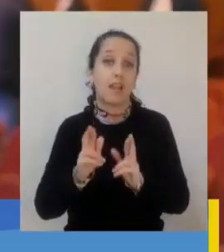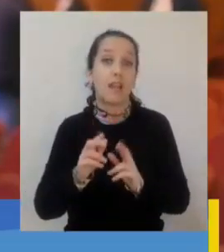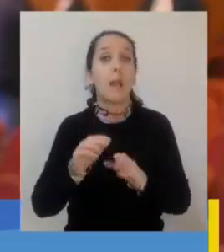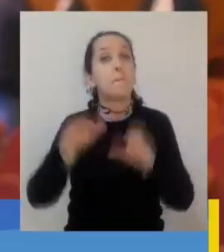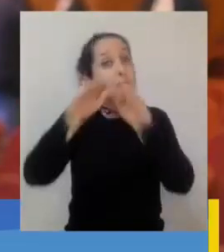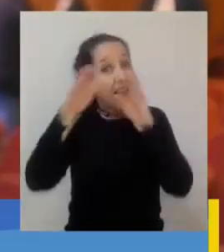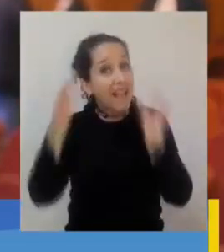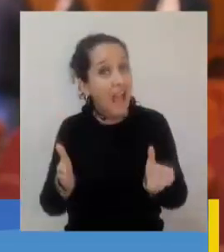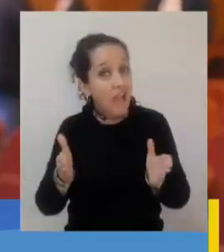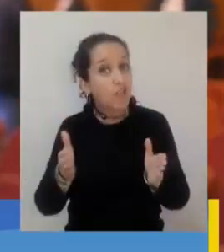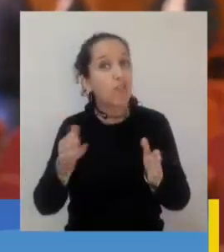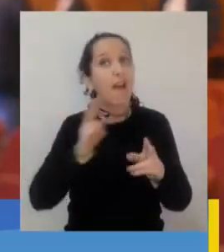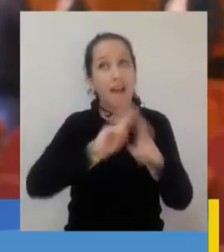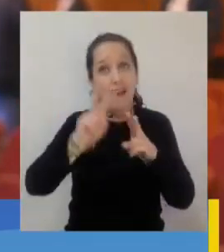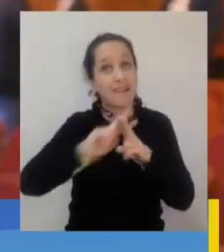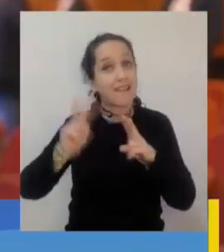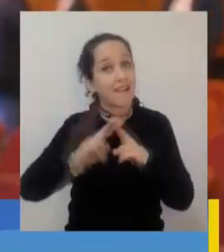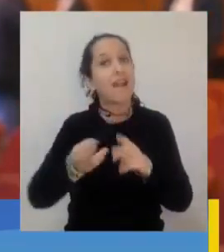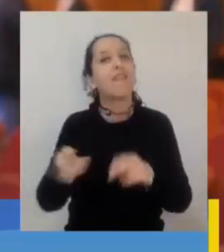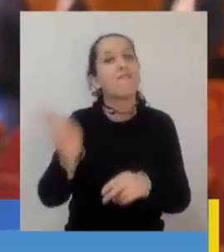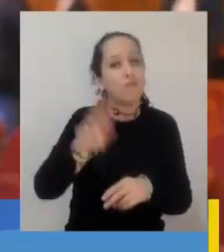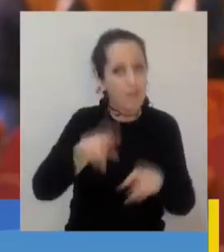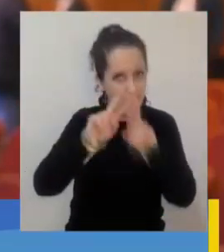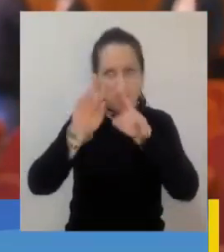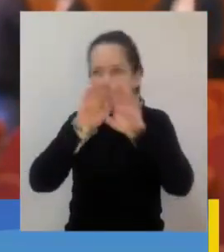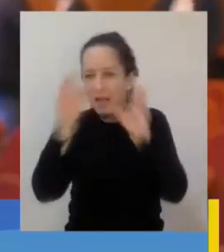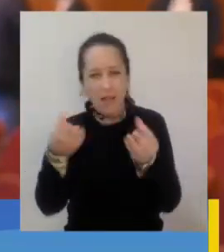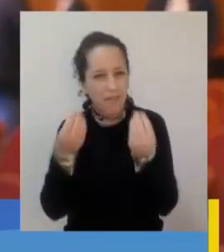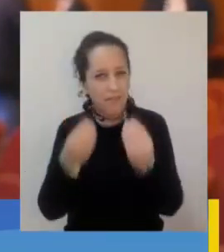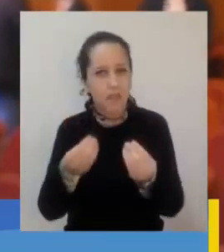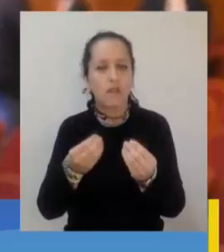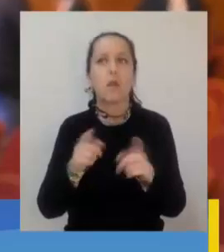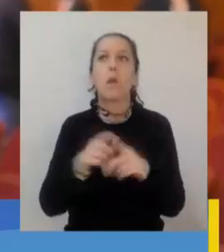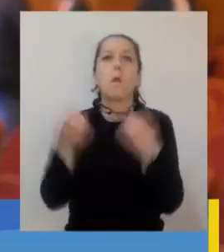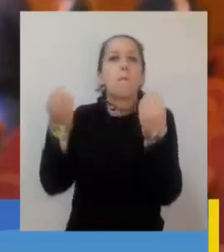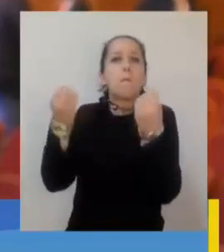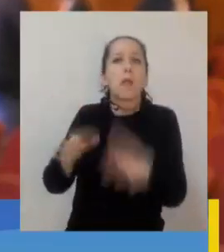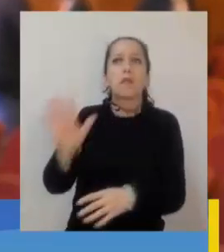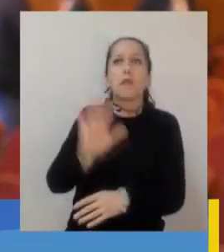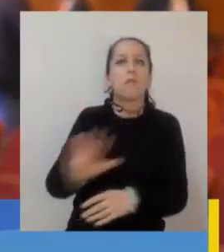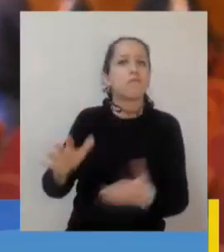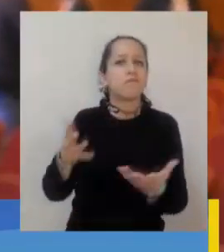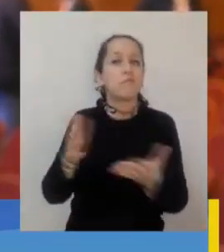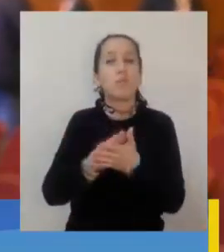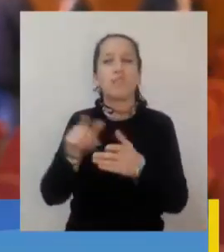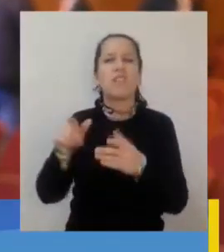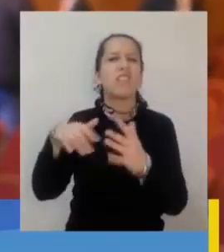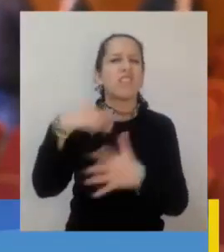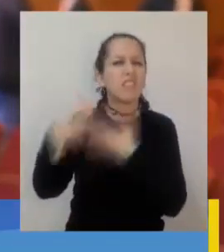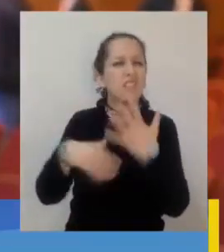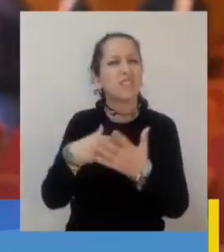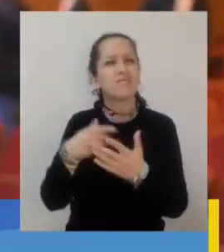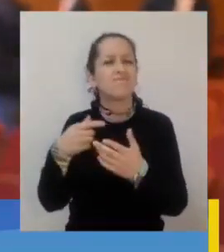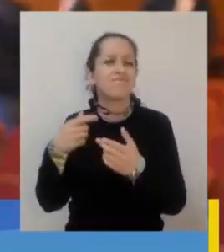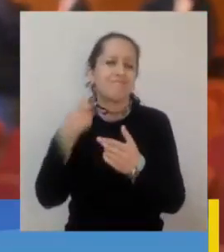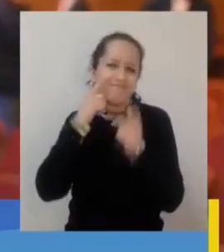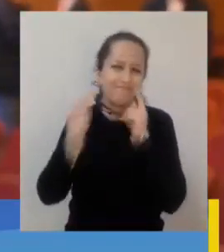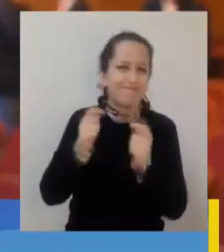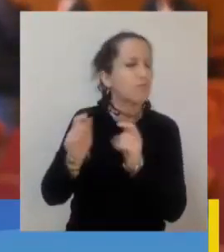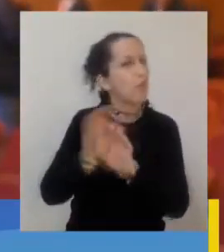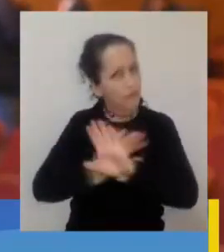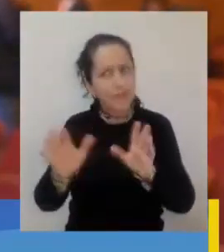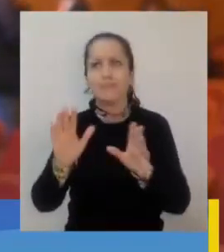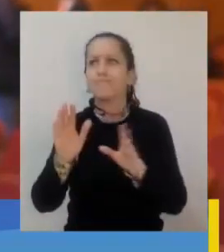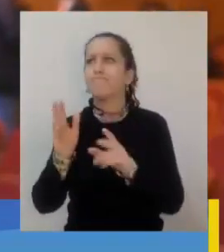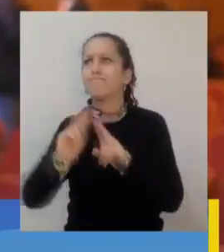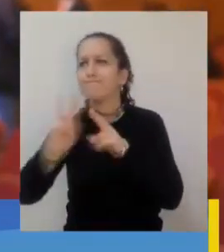mercado, que se recupere ese espacio, que no haya espacios así donde se pueda ver delincuencia. Igual en los barrios está